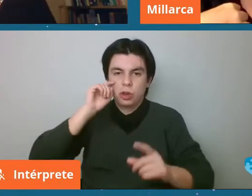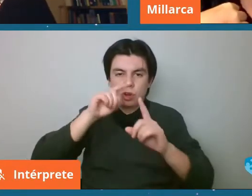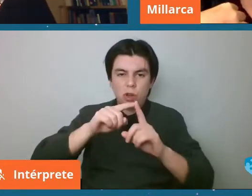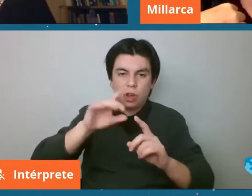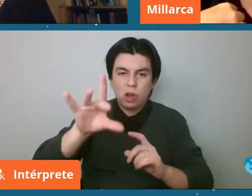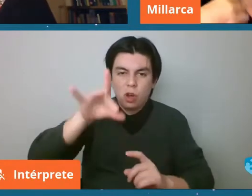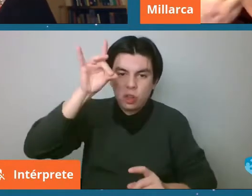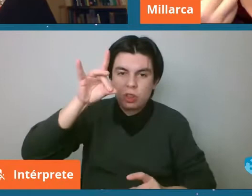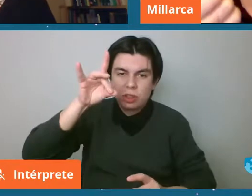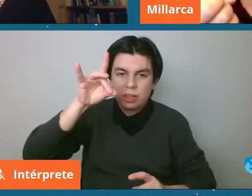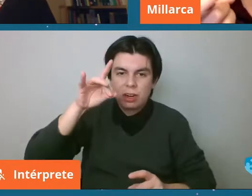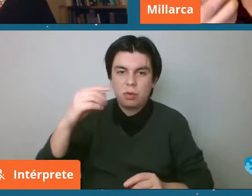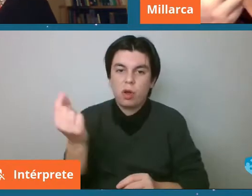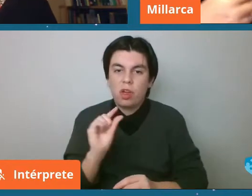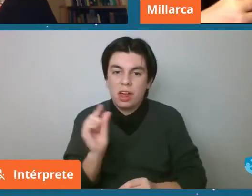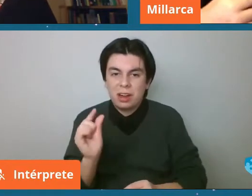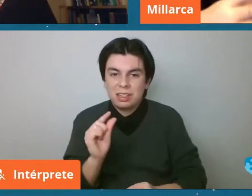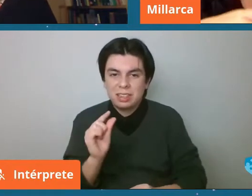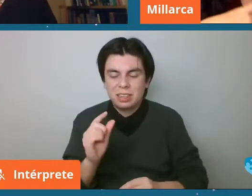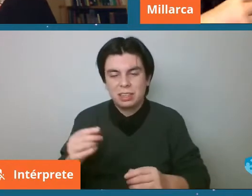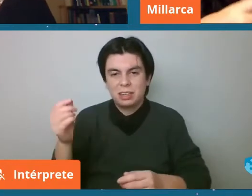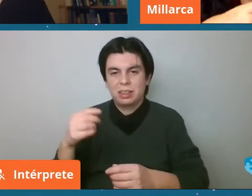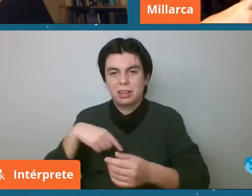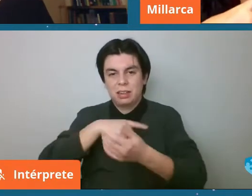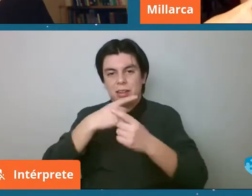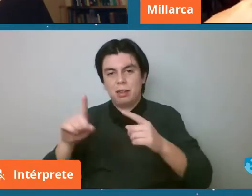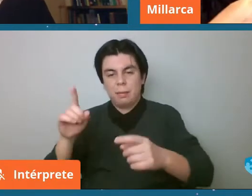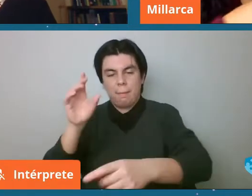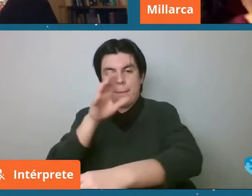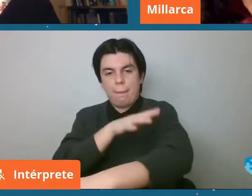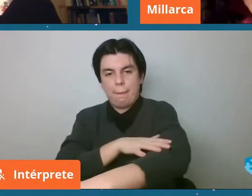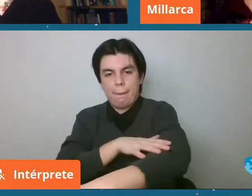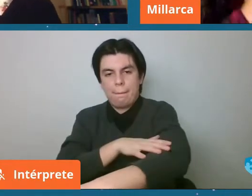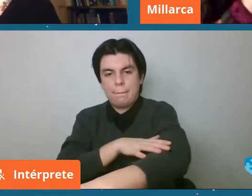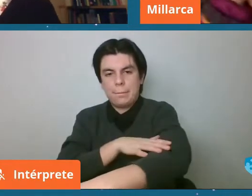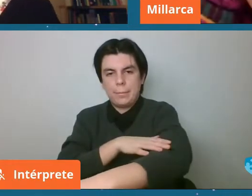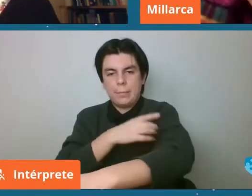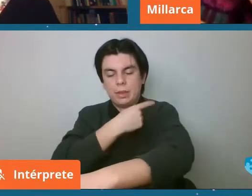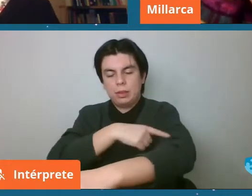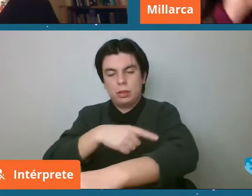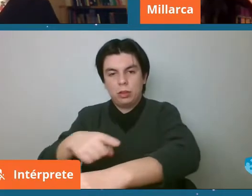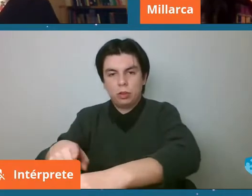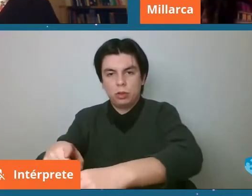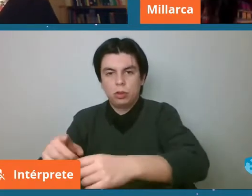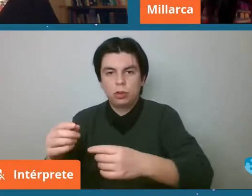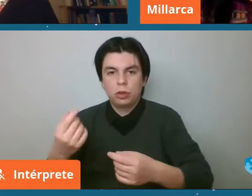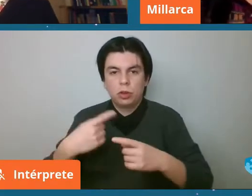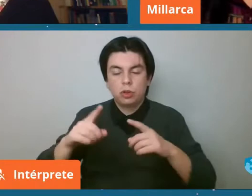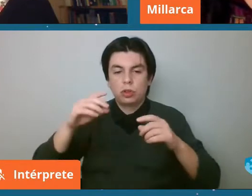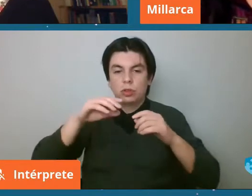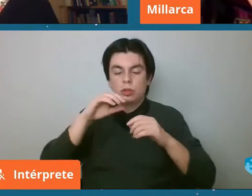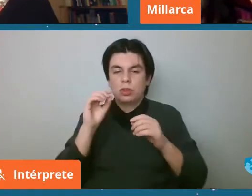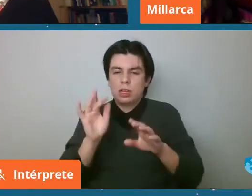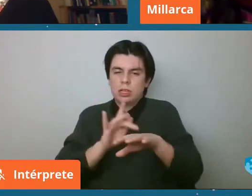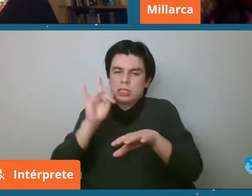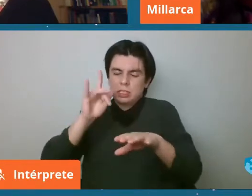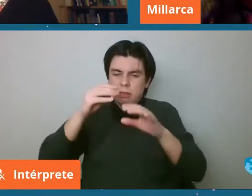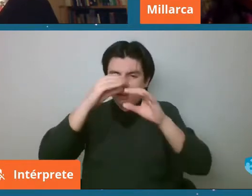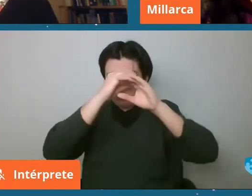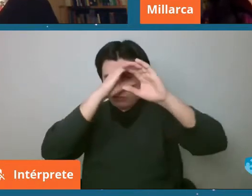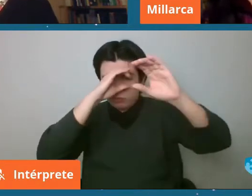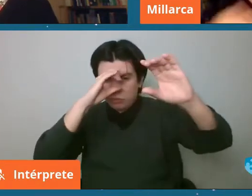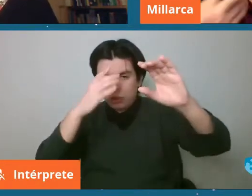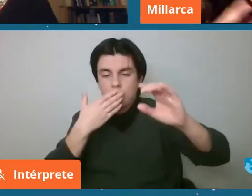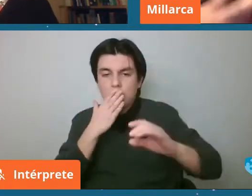encontrar un meteorito fresco a diferencia de lo que puede ser en otros con estas cámaras de alta sensibilidad se